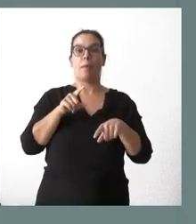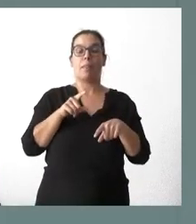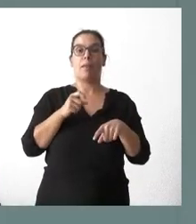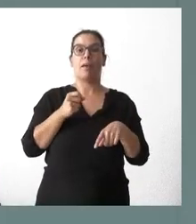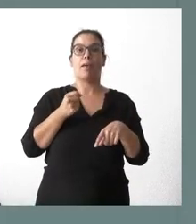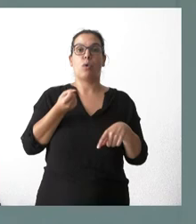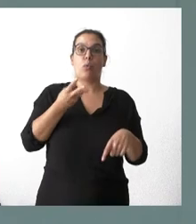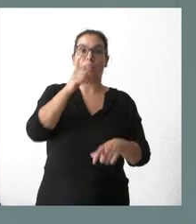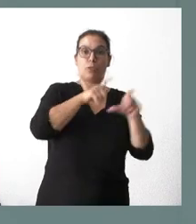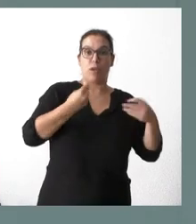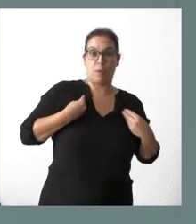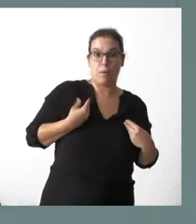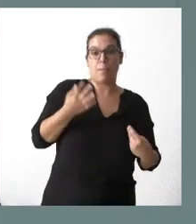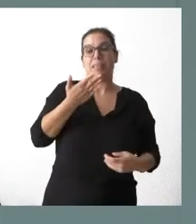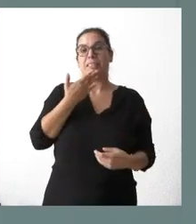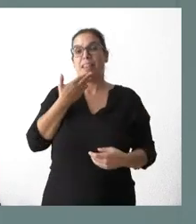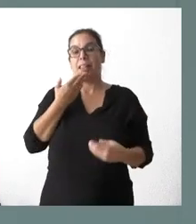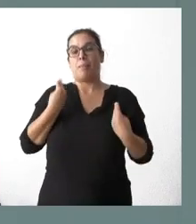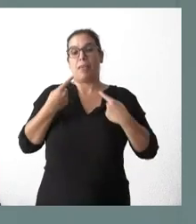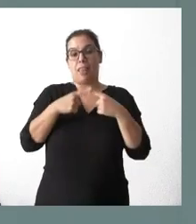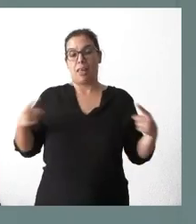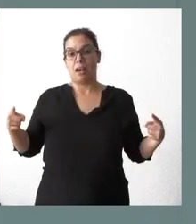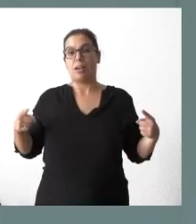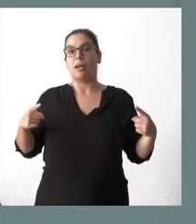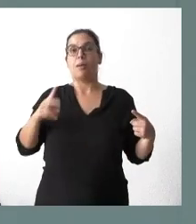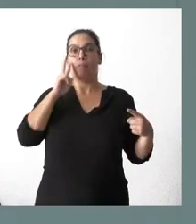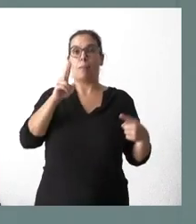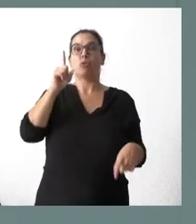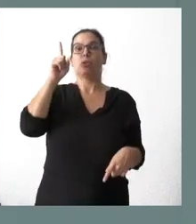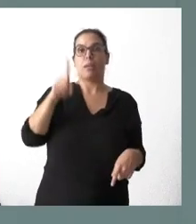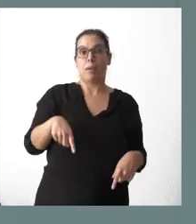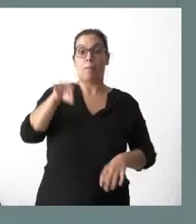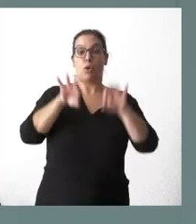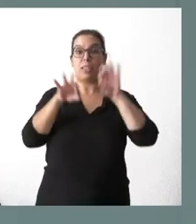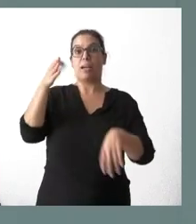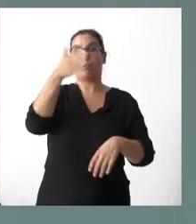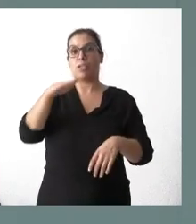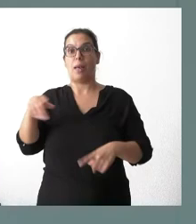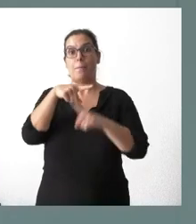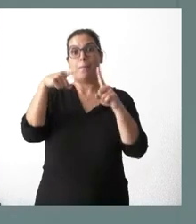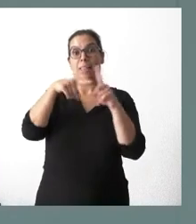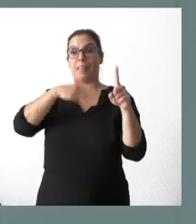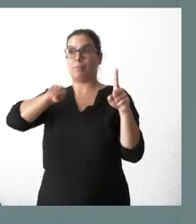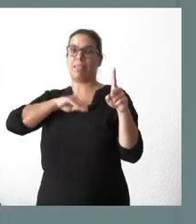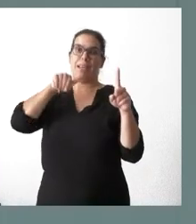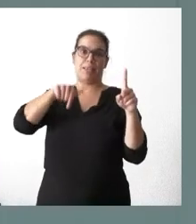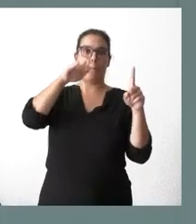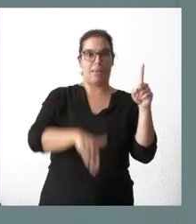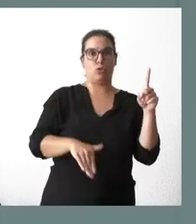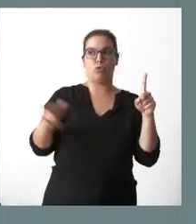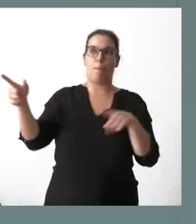esperanza de vida en relación con la población, vemos que, a su vez, nuestra tasa de mortalidad es menor que la media española si consideramos el hecho